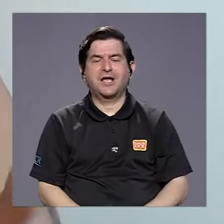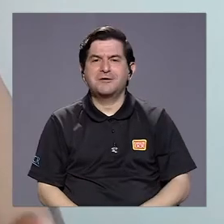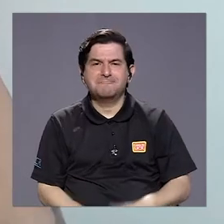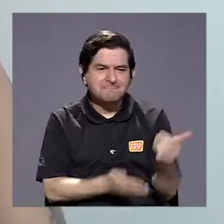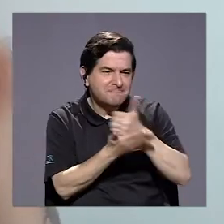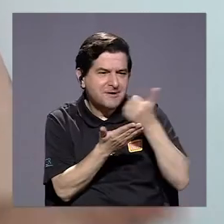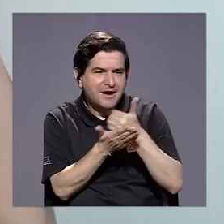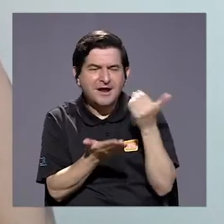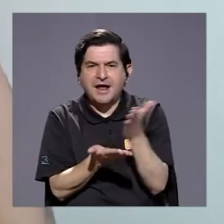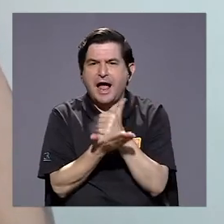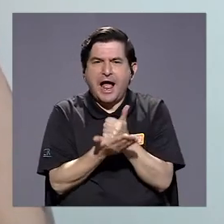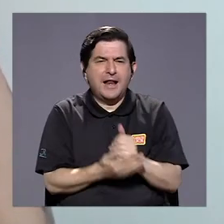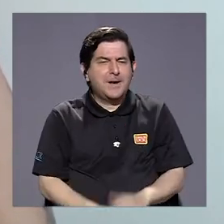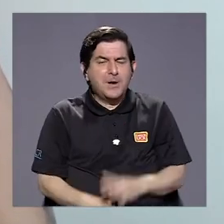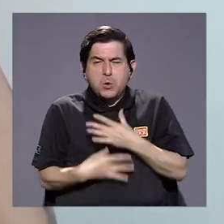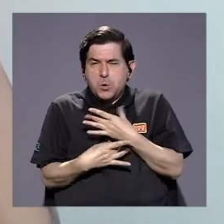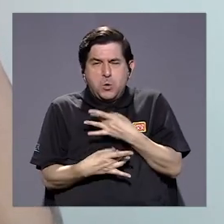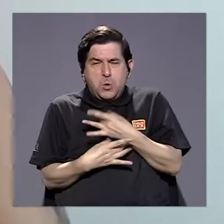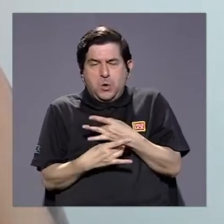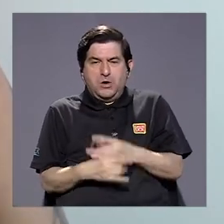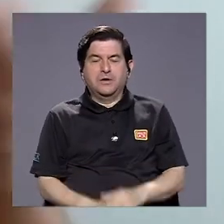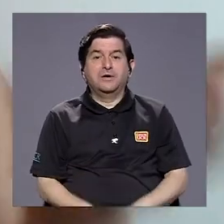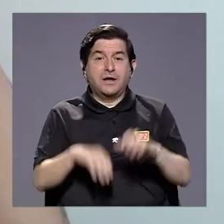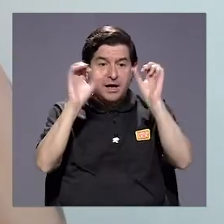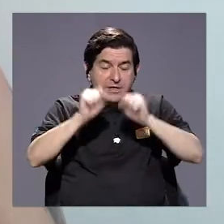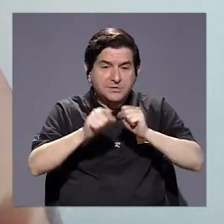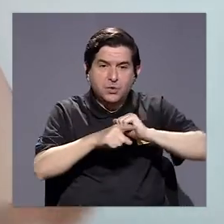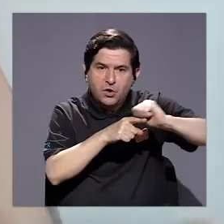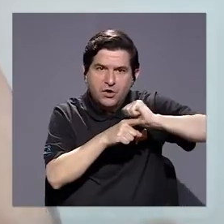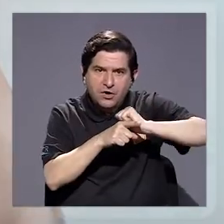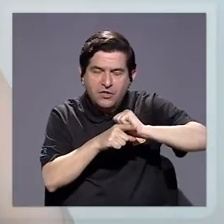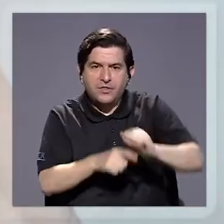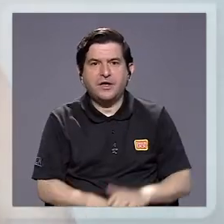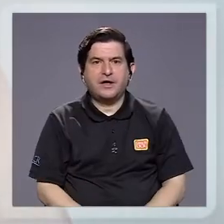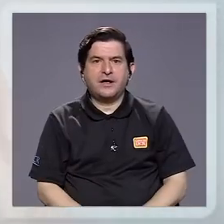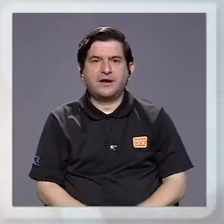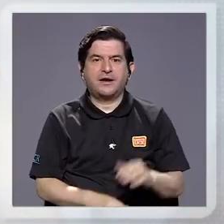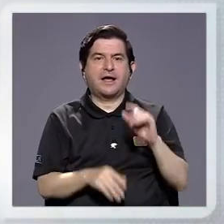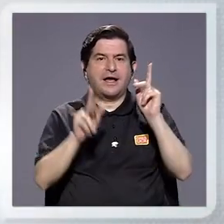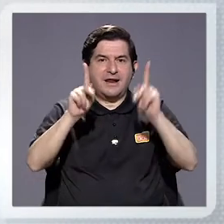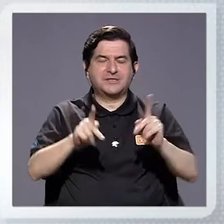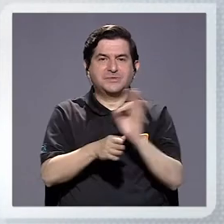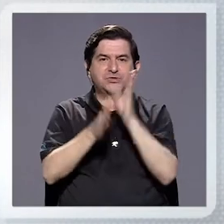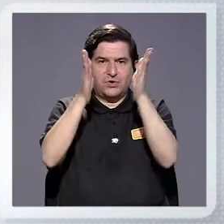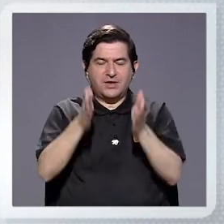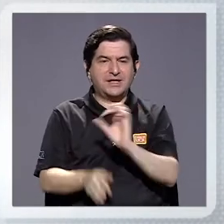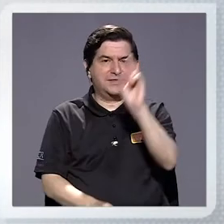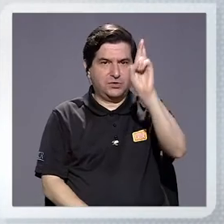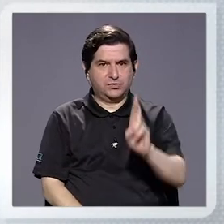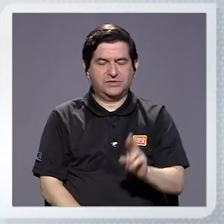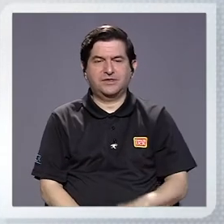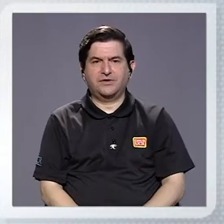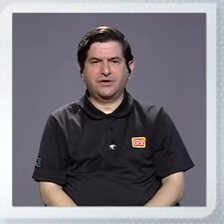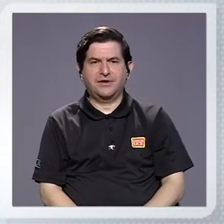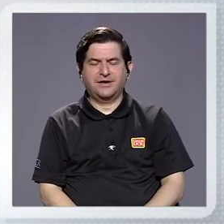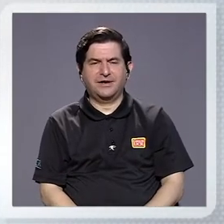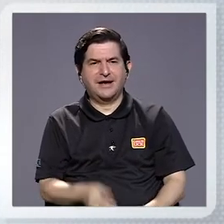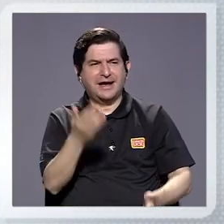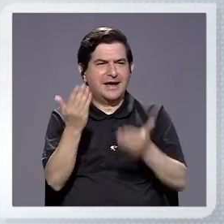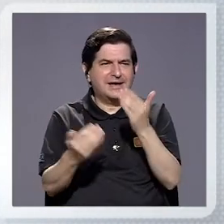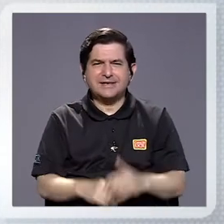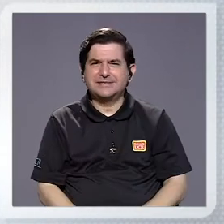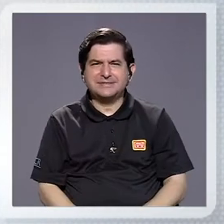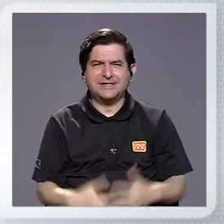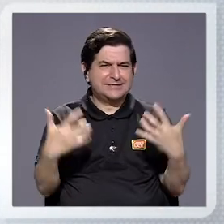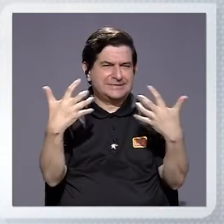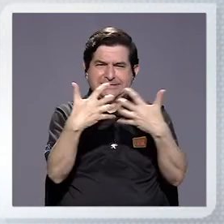se cuenta con recursos para hacer algo que es muy ambigüoso, que es sensibilizar y capacitar al conciorqueado costarricante. Margarita, no es algo muy